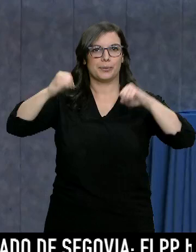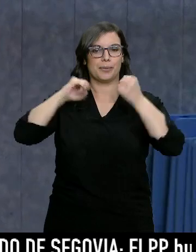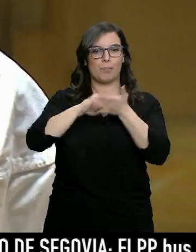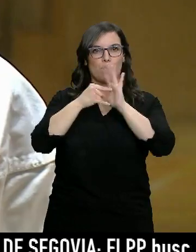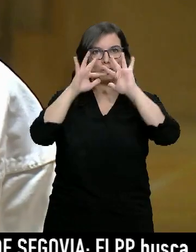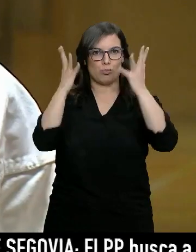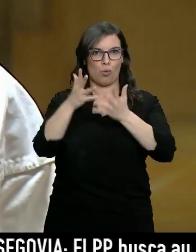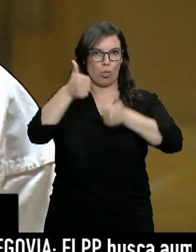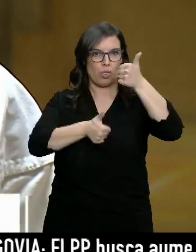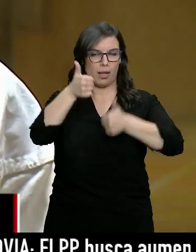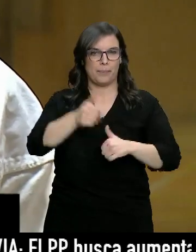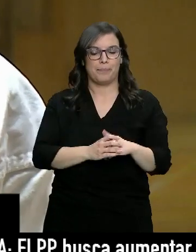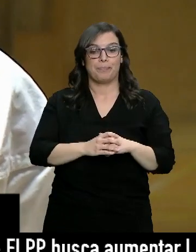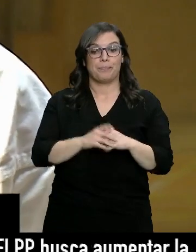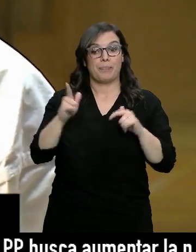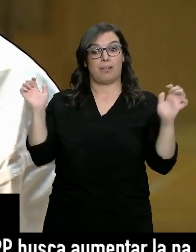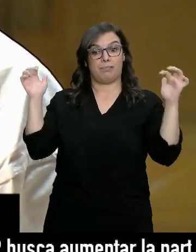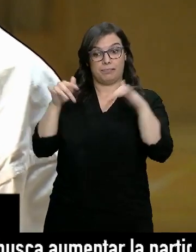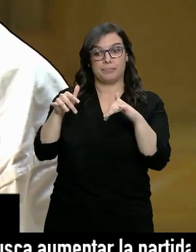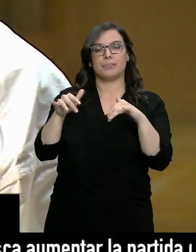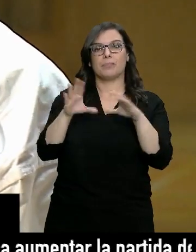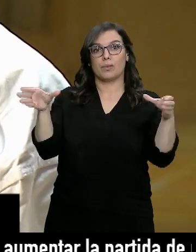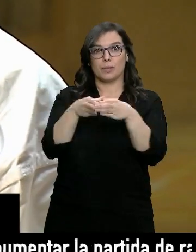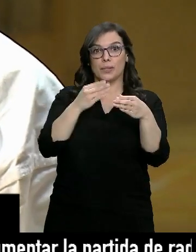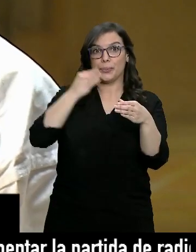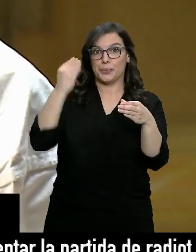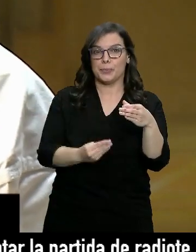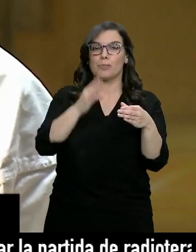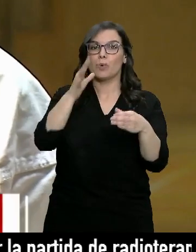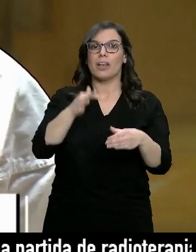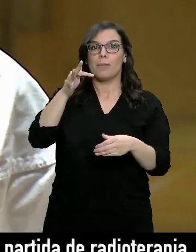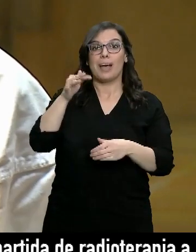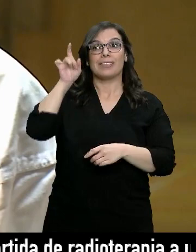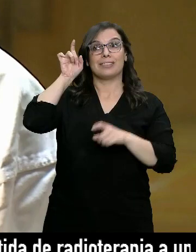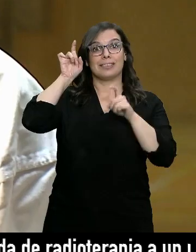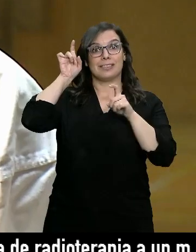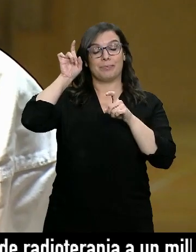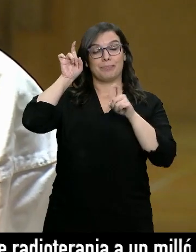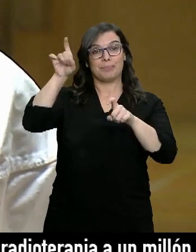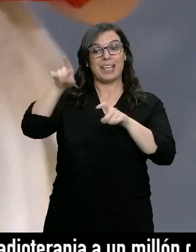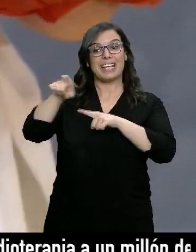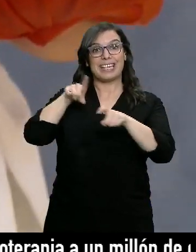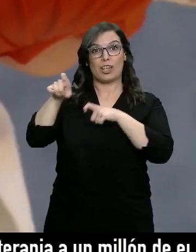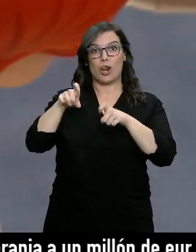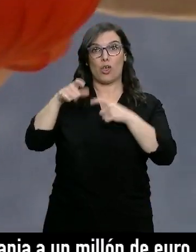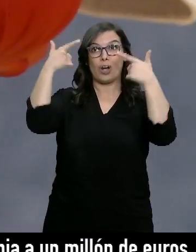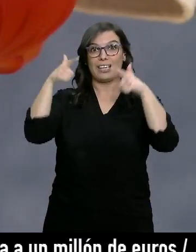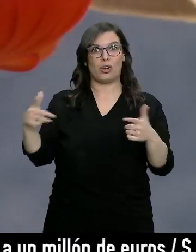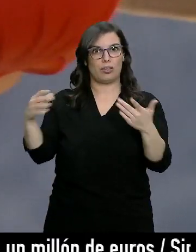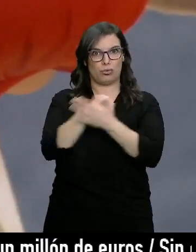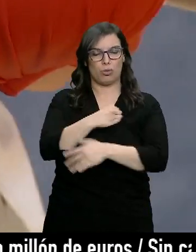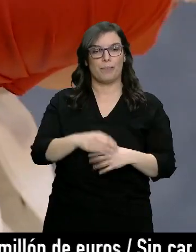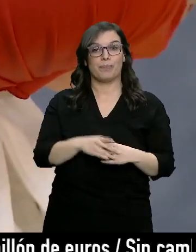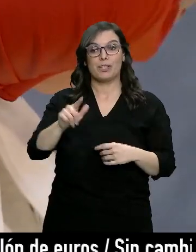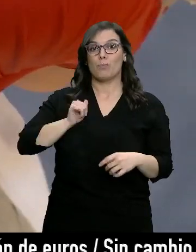proyecto mundial. La concentración fue muy buena porque además estábamos con él que era el seleccionador de todas las categorías de kumite. Una oportunidad